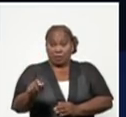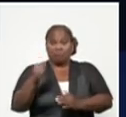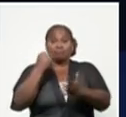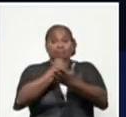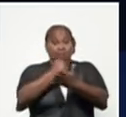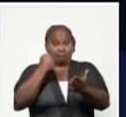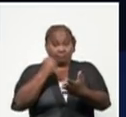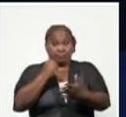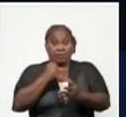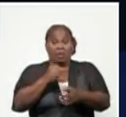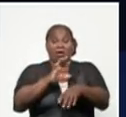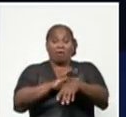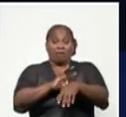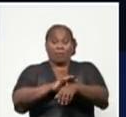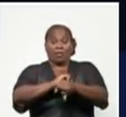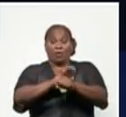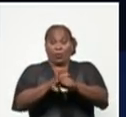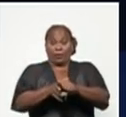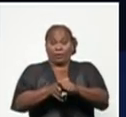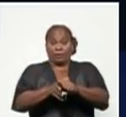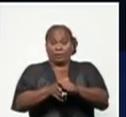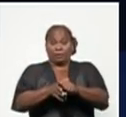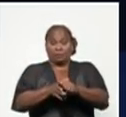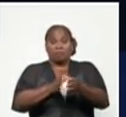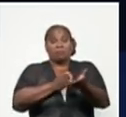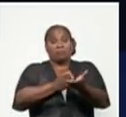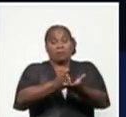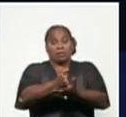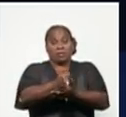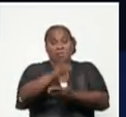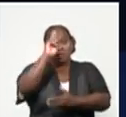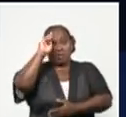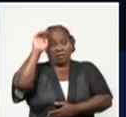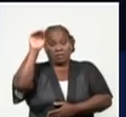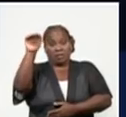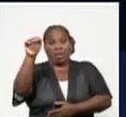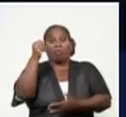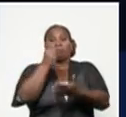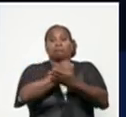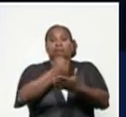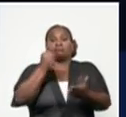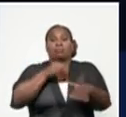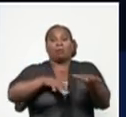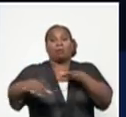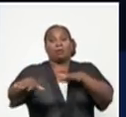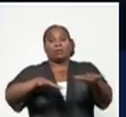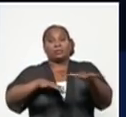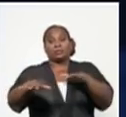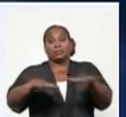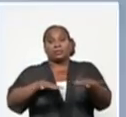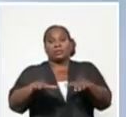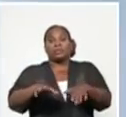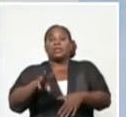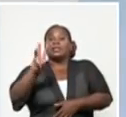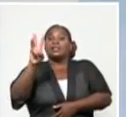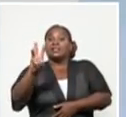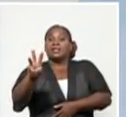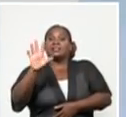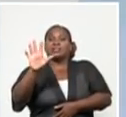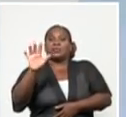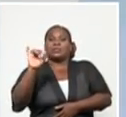enfermedad en nuestro país, se mantienen ingresados, confirmados, activos, 356,